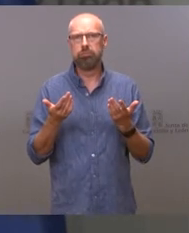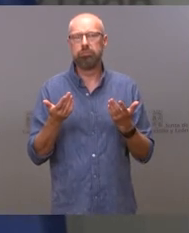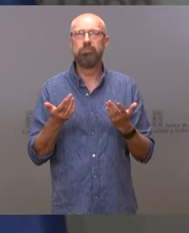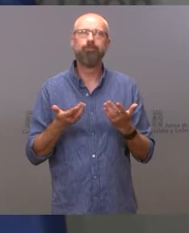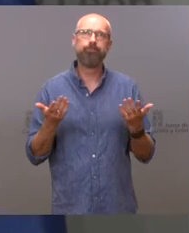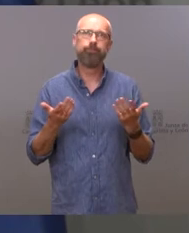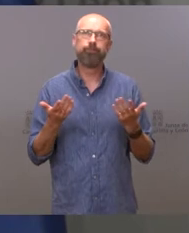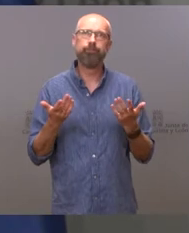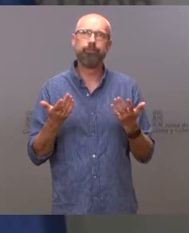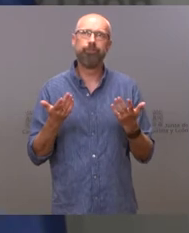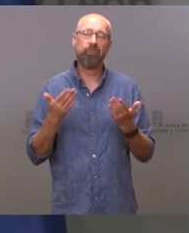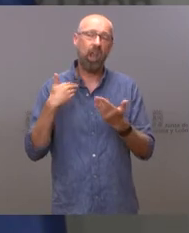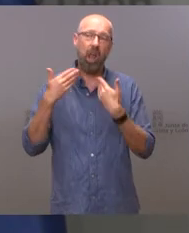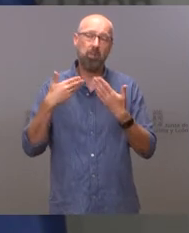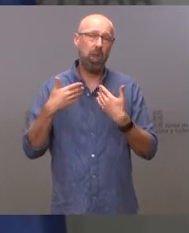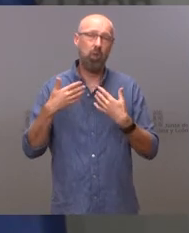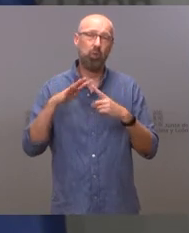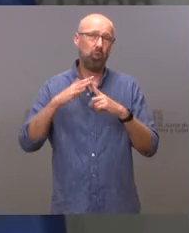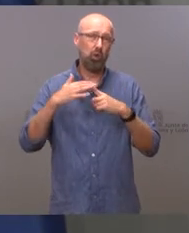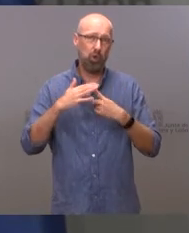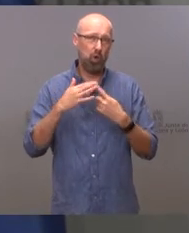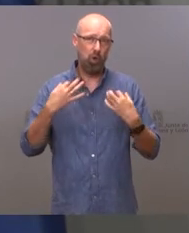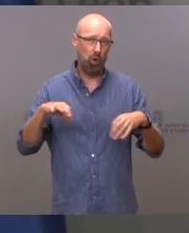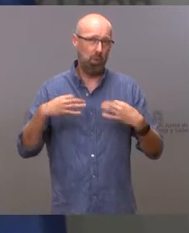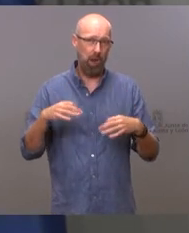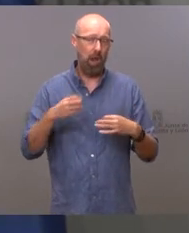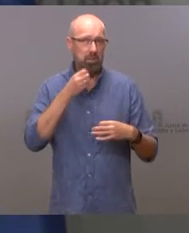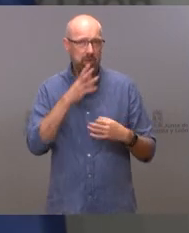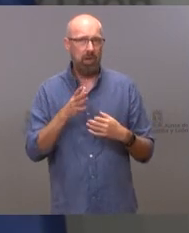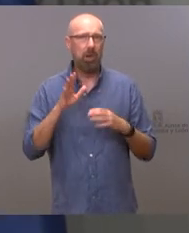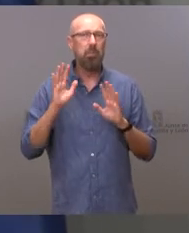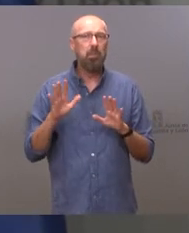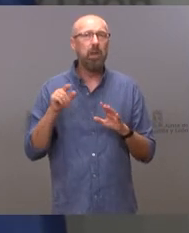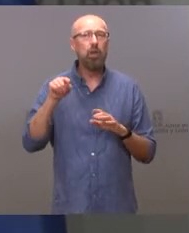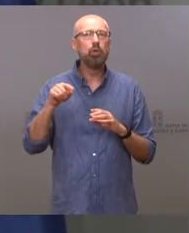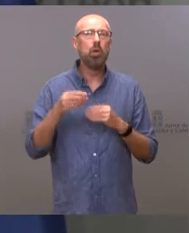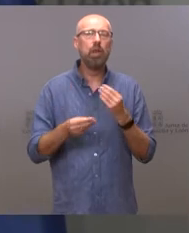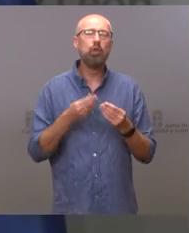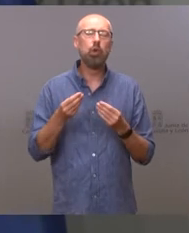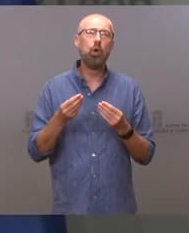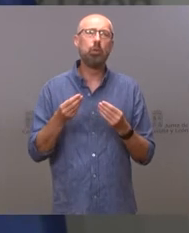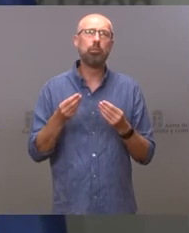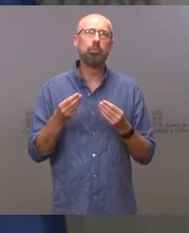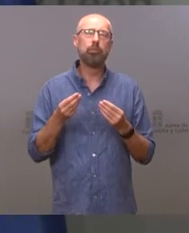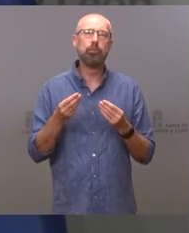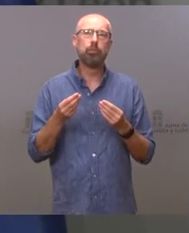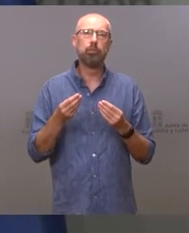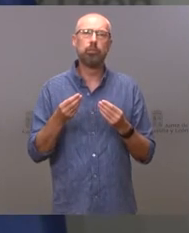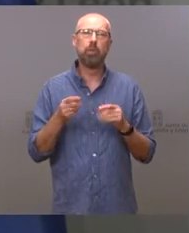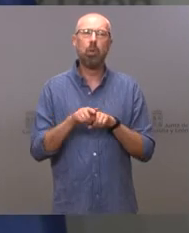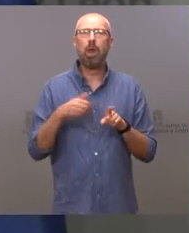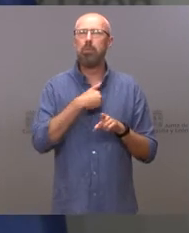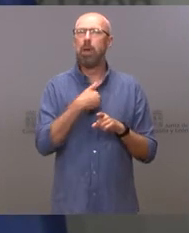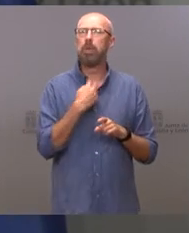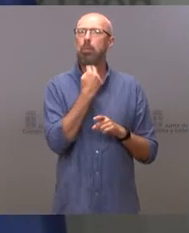buen clima, en buen ambiente, pero hay decirles que esto no es una cosa que hayamos hecho como portavoz del Gobierno. Por